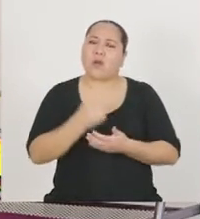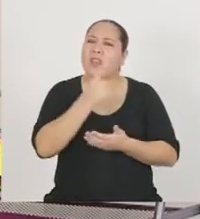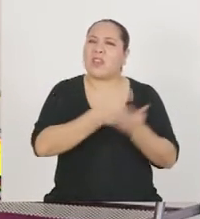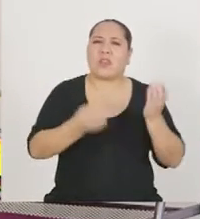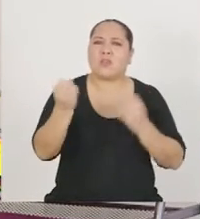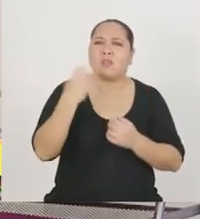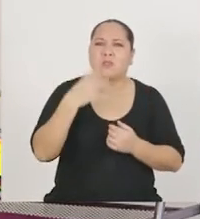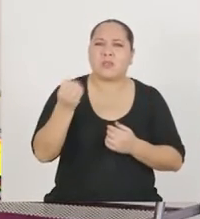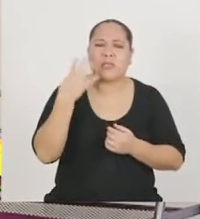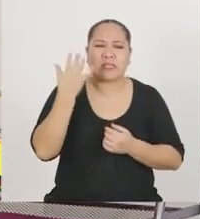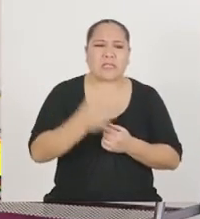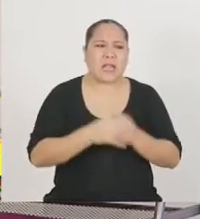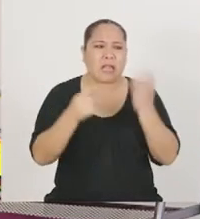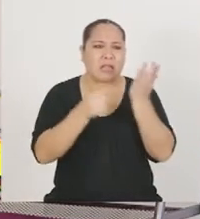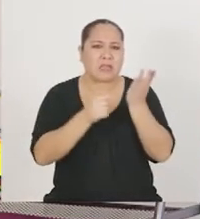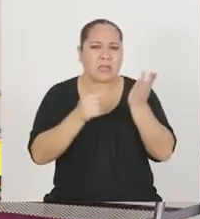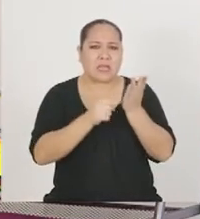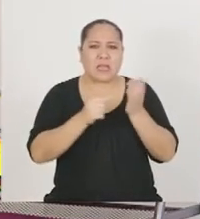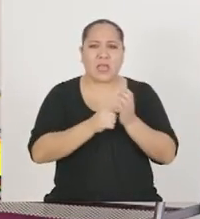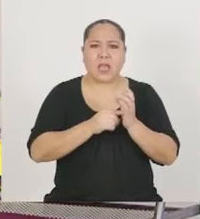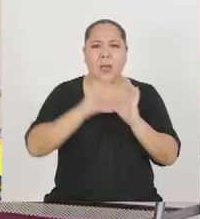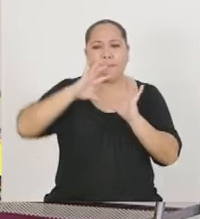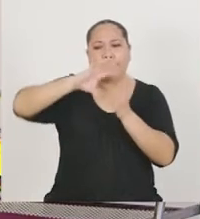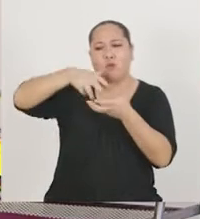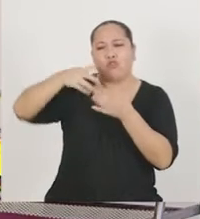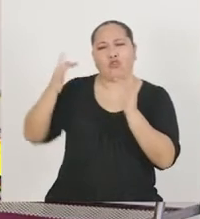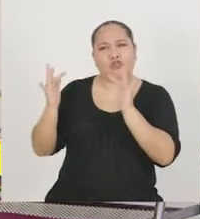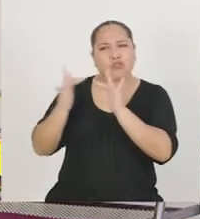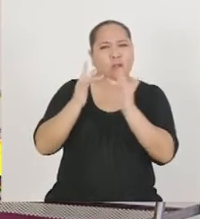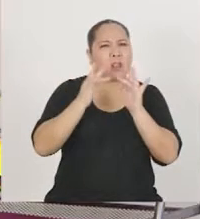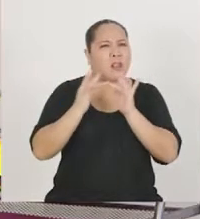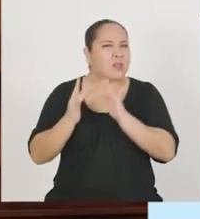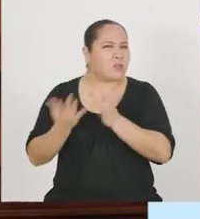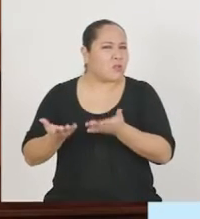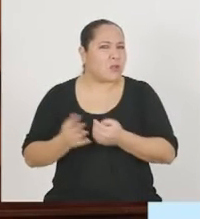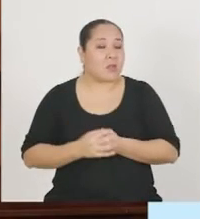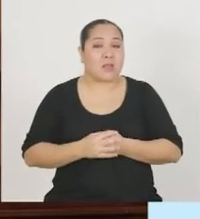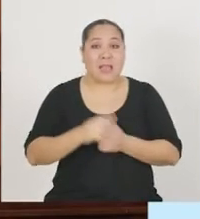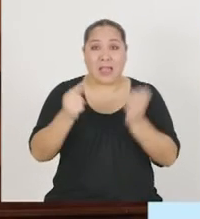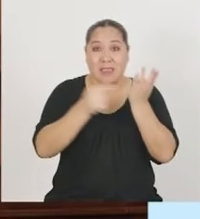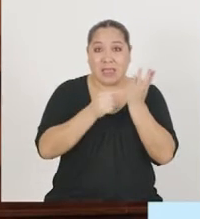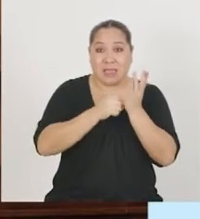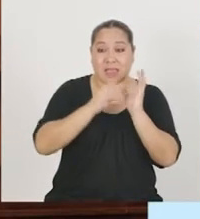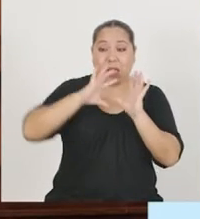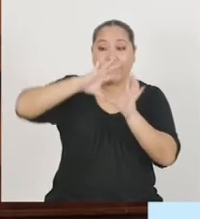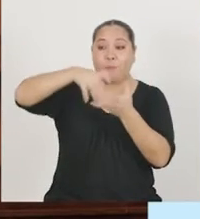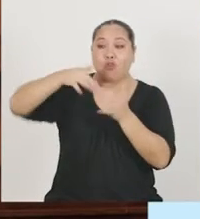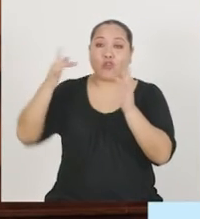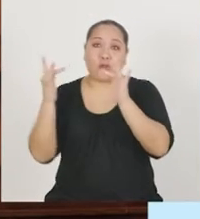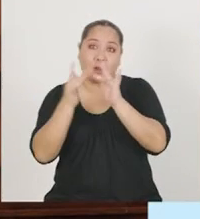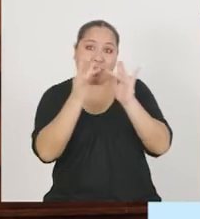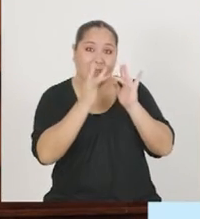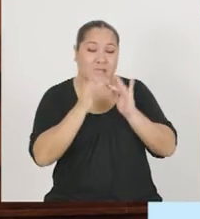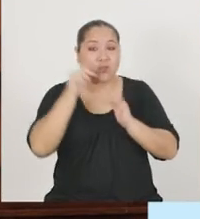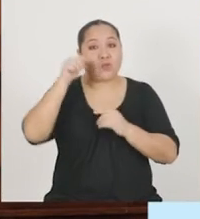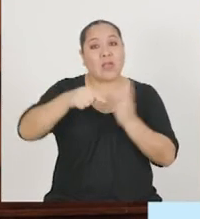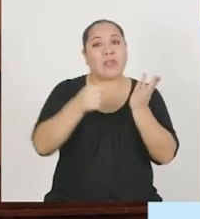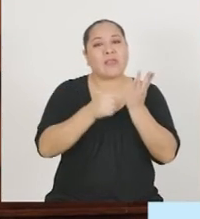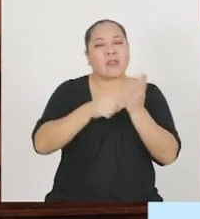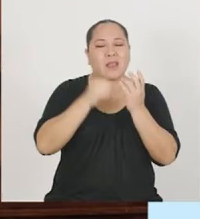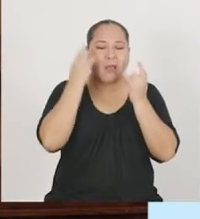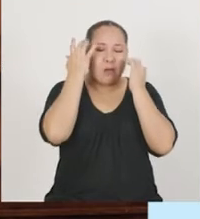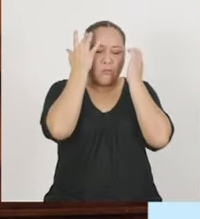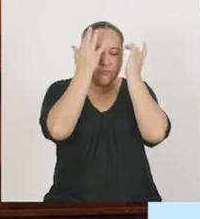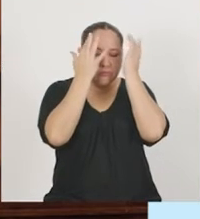¿Y qué nos puede decir acerca de la técnica de mundos relacionados? La técnica de mundos relacionados es una